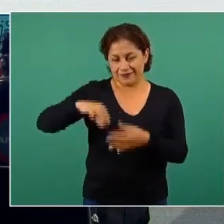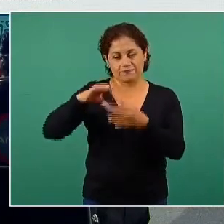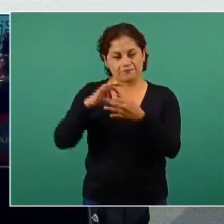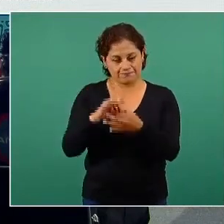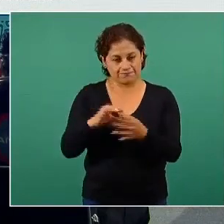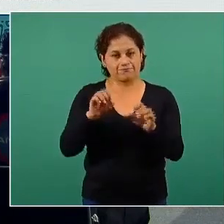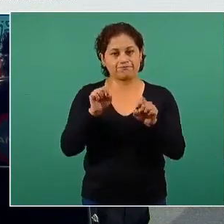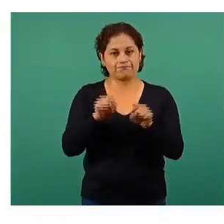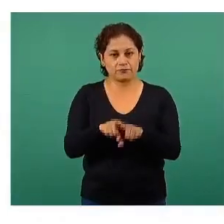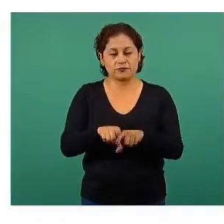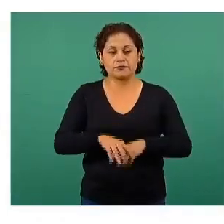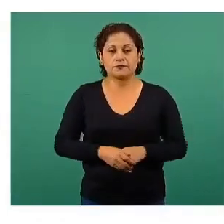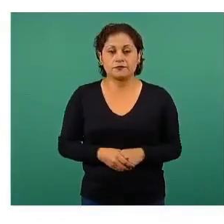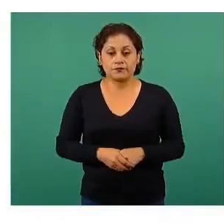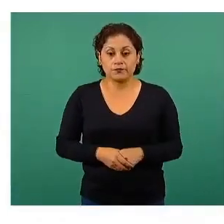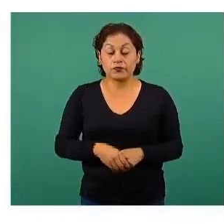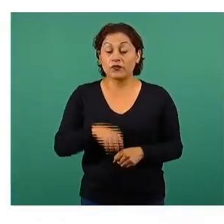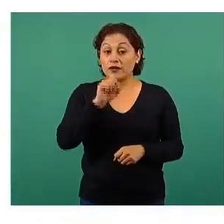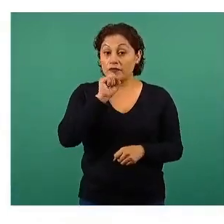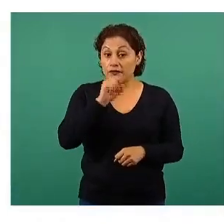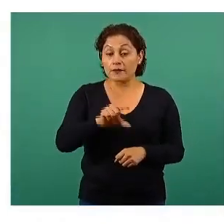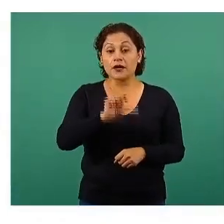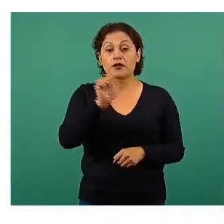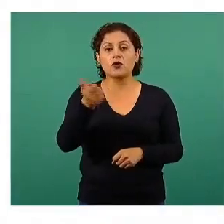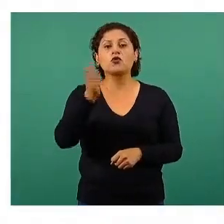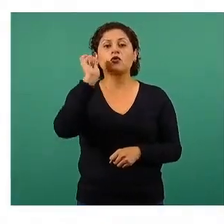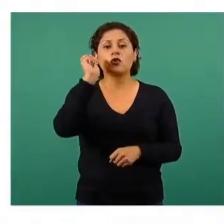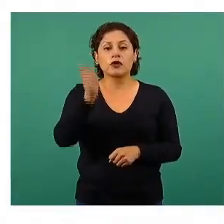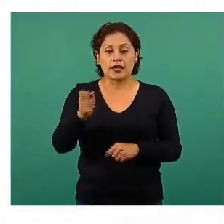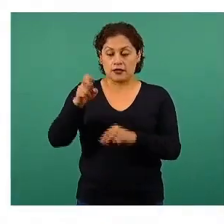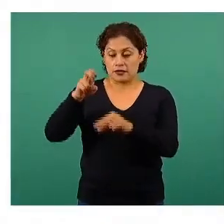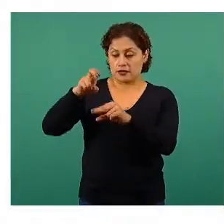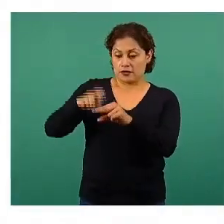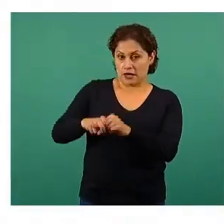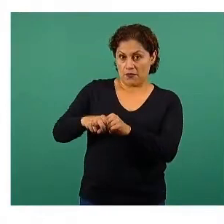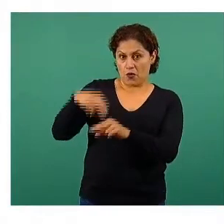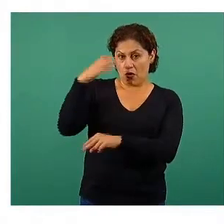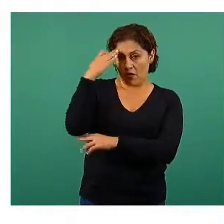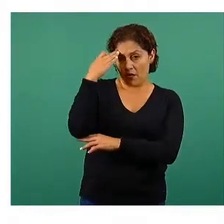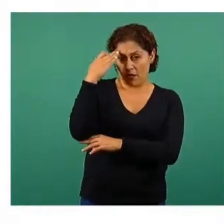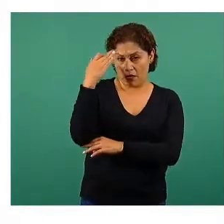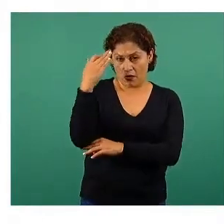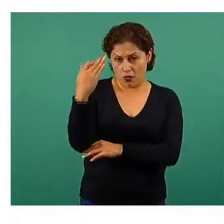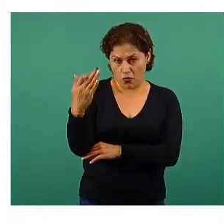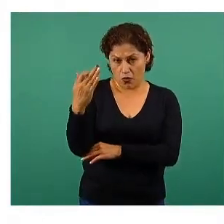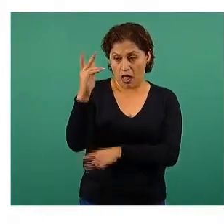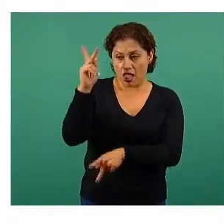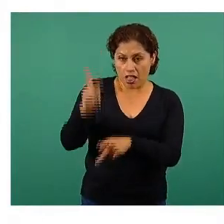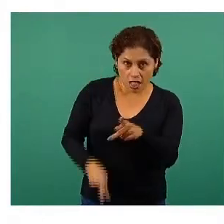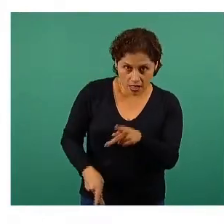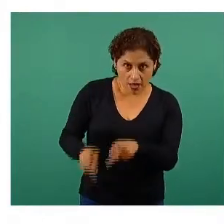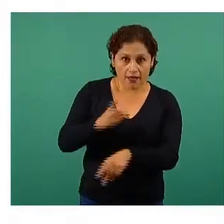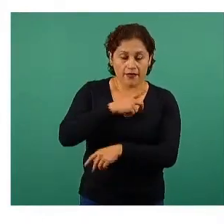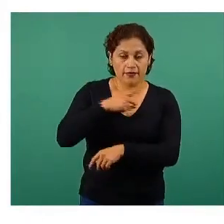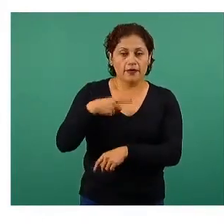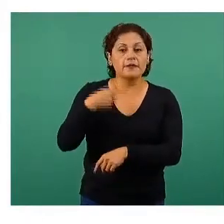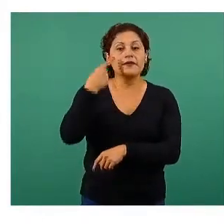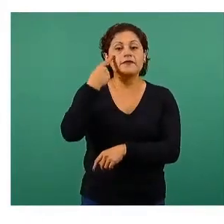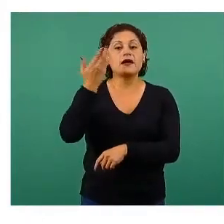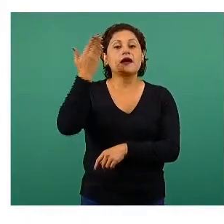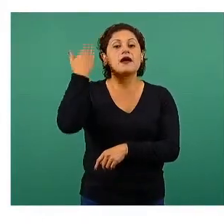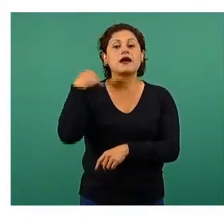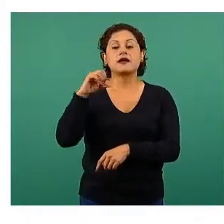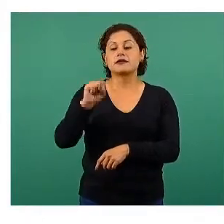Y lo segundo que podemos hacer es interrumpir el tiempo sentado. La Secretaría de Educación Pública desde el